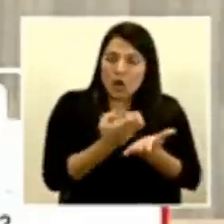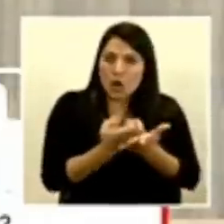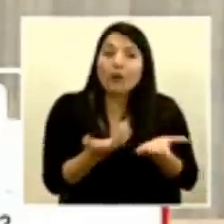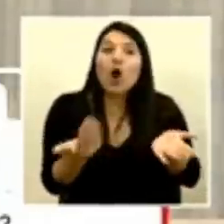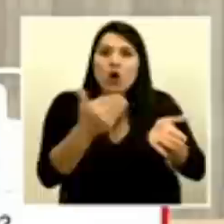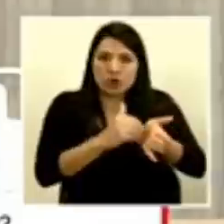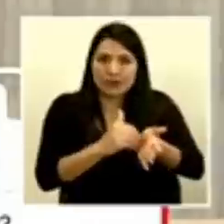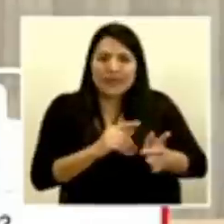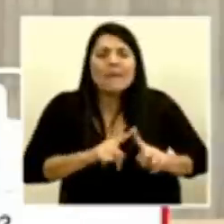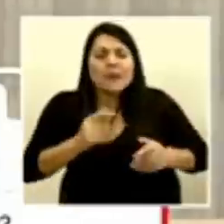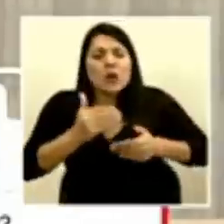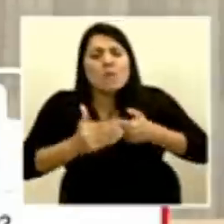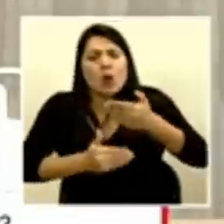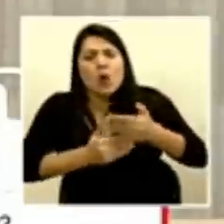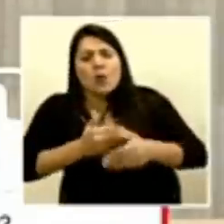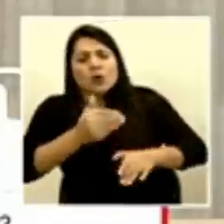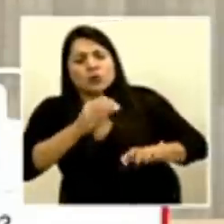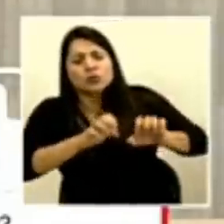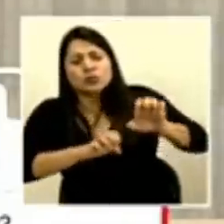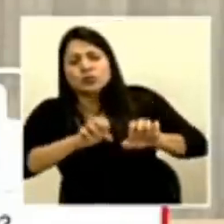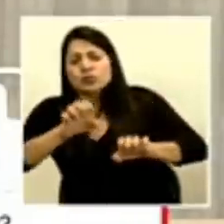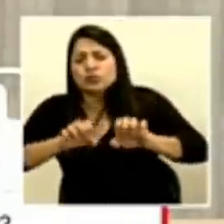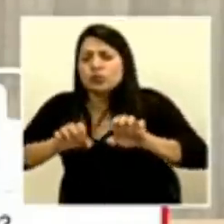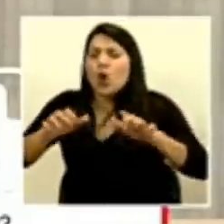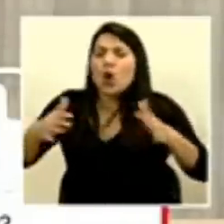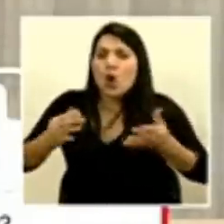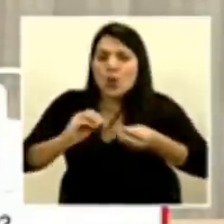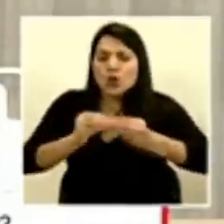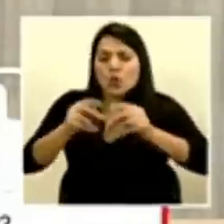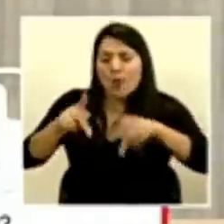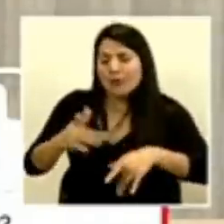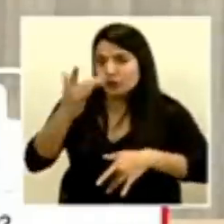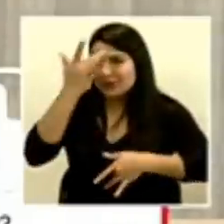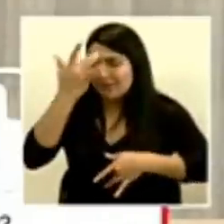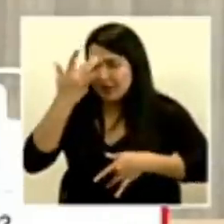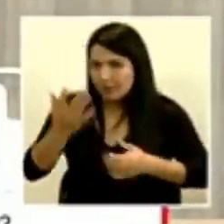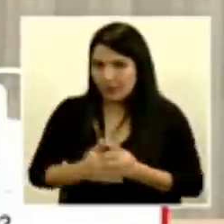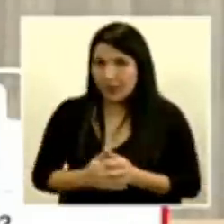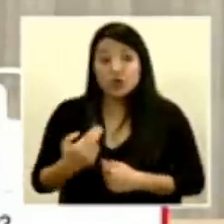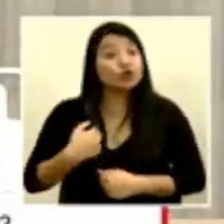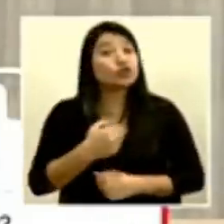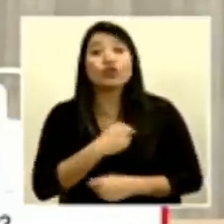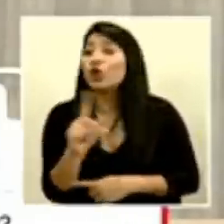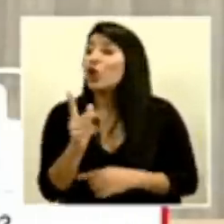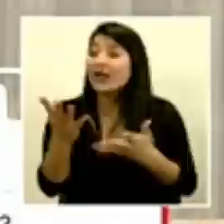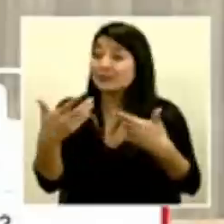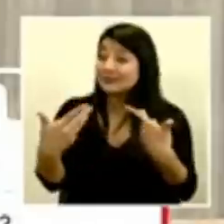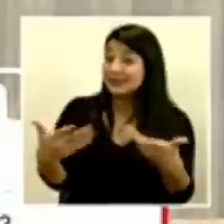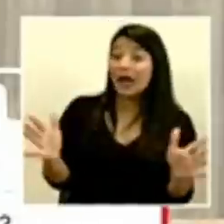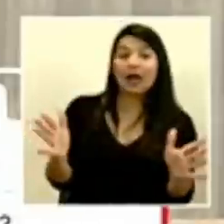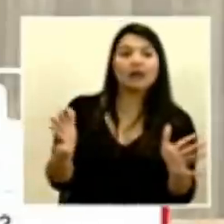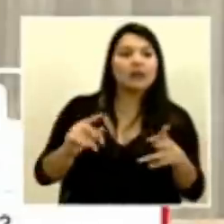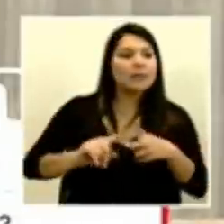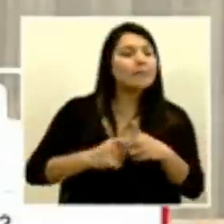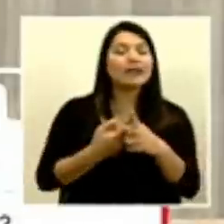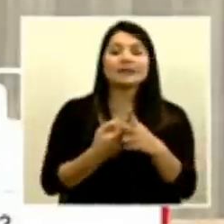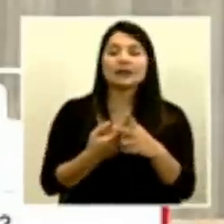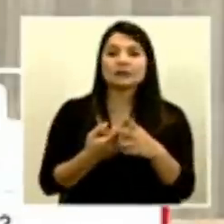va respondiendo esa curva. Porque lo que no podemos permitir es retomar esas actividades poco a poco